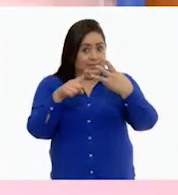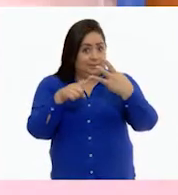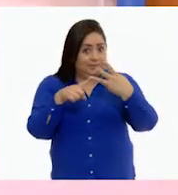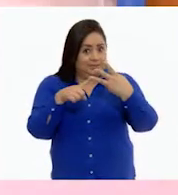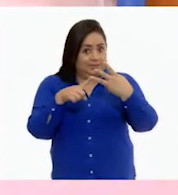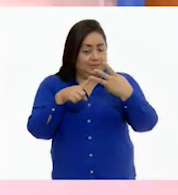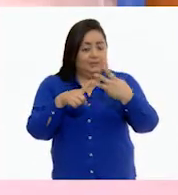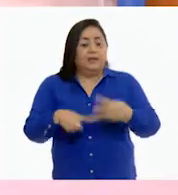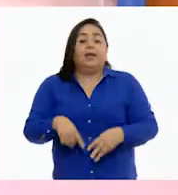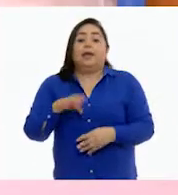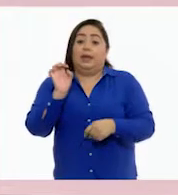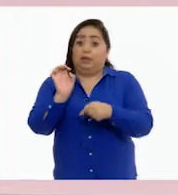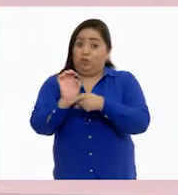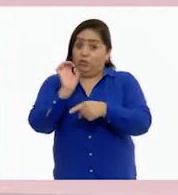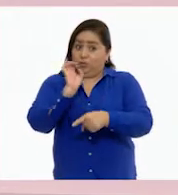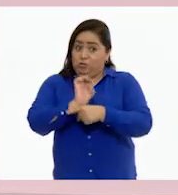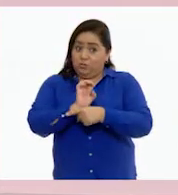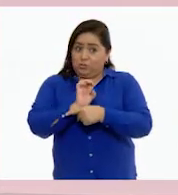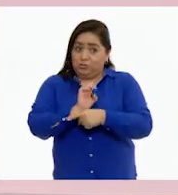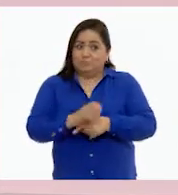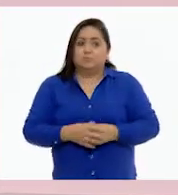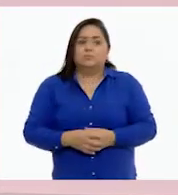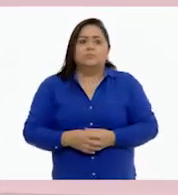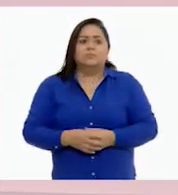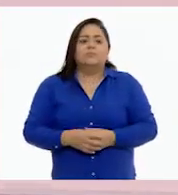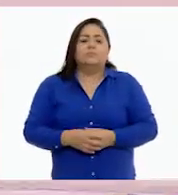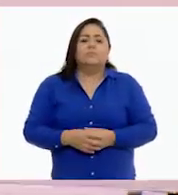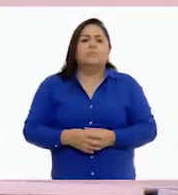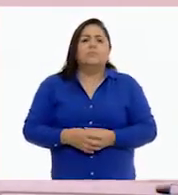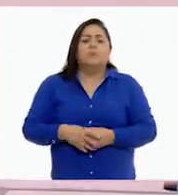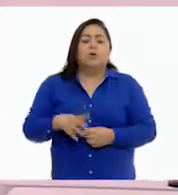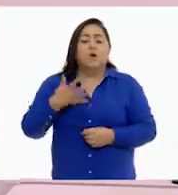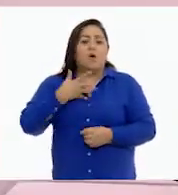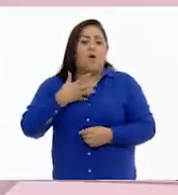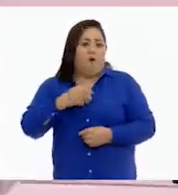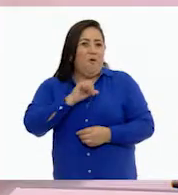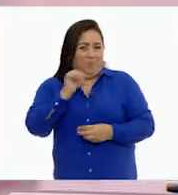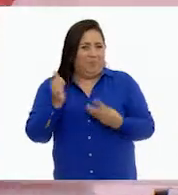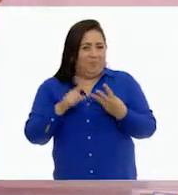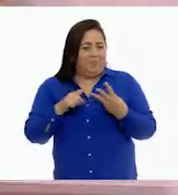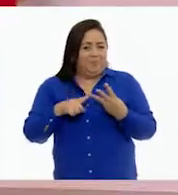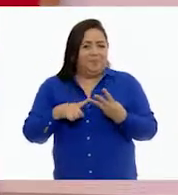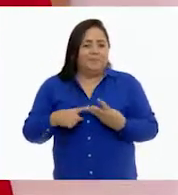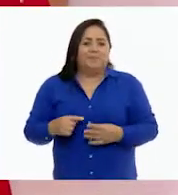Y entonces, había una tercera opción.